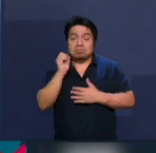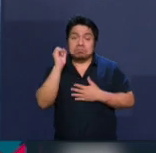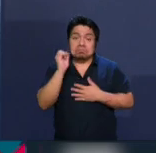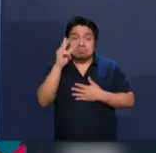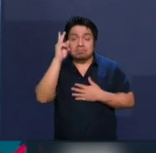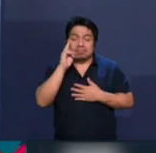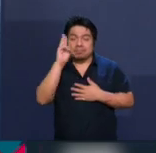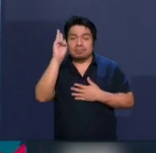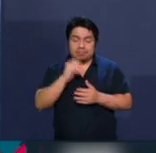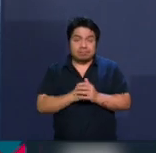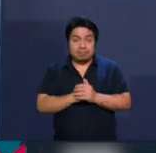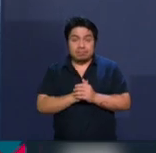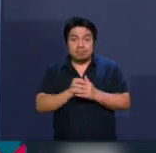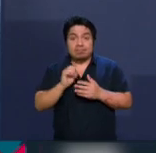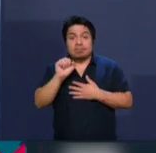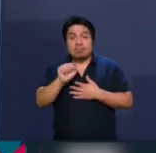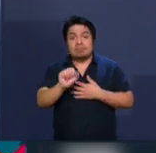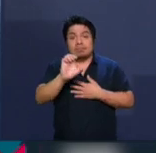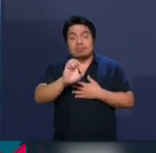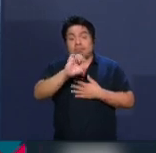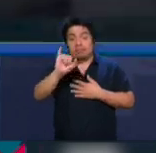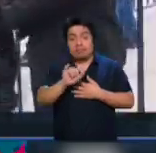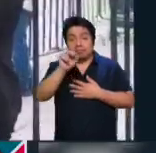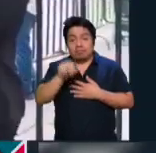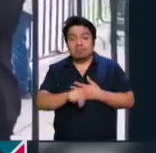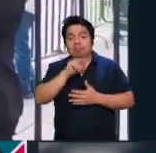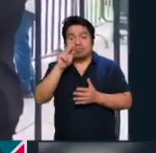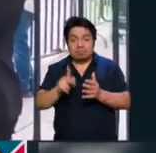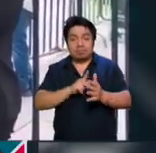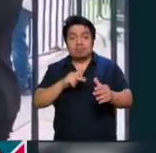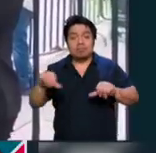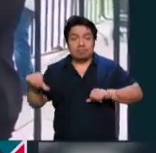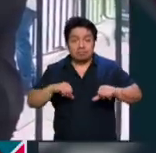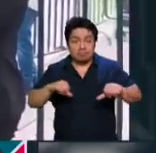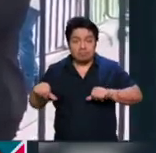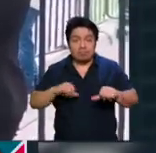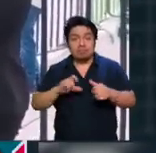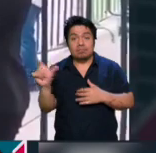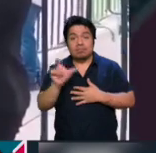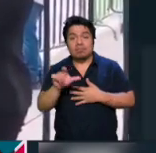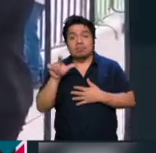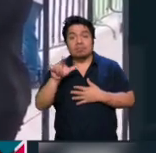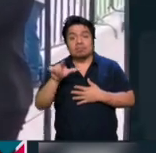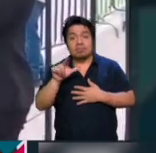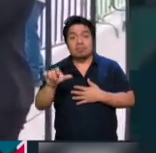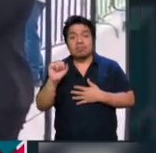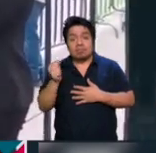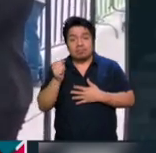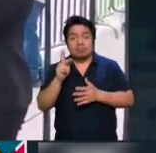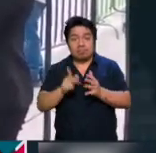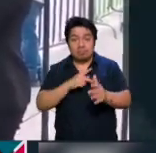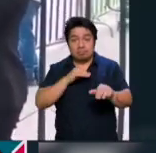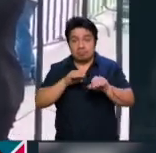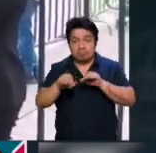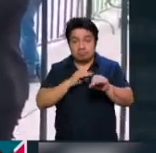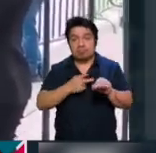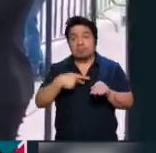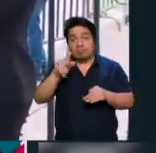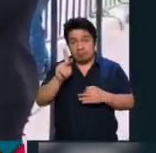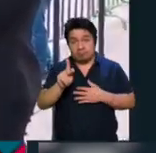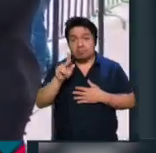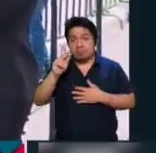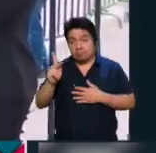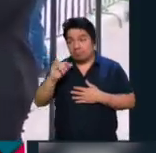Y mire, por unanimidad, Suprema Corte de Justicia de la Nación volverá a sus actividades a partir del 17 de septiembre. Sin embargo, los trabajadores del Poder